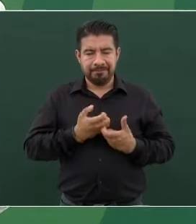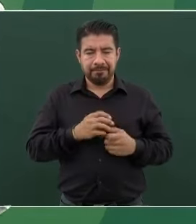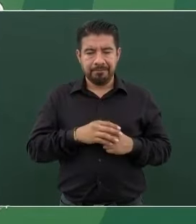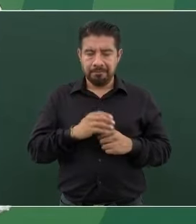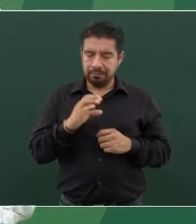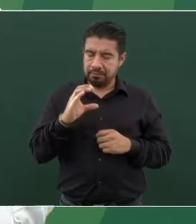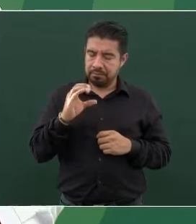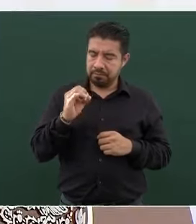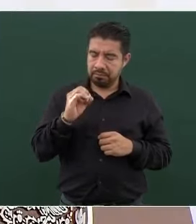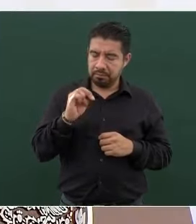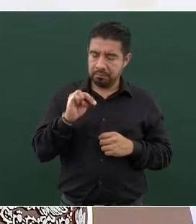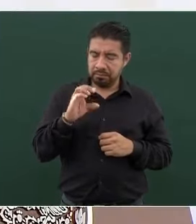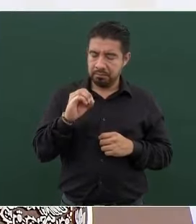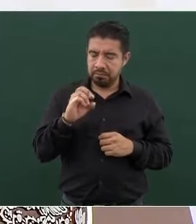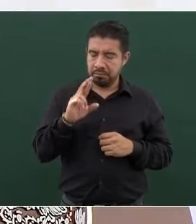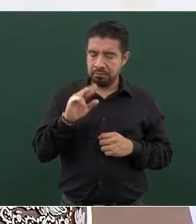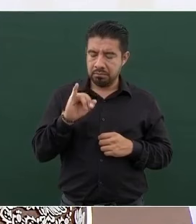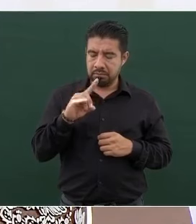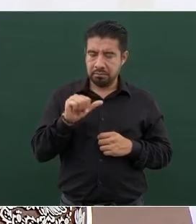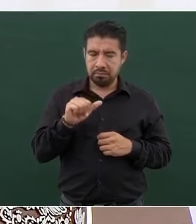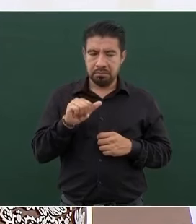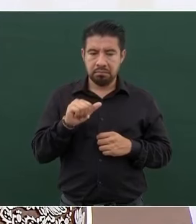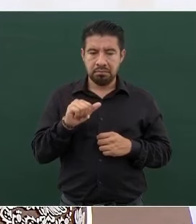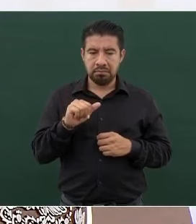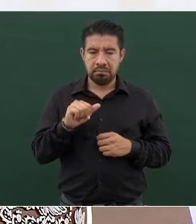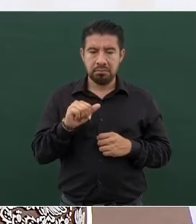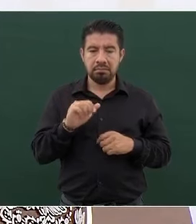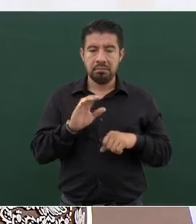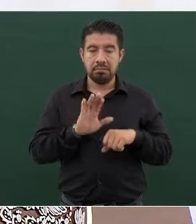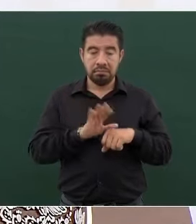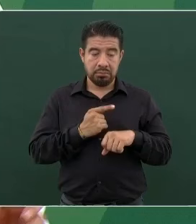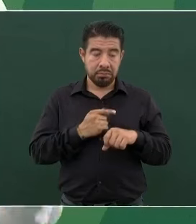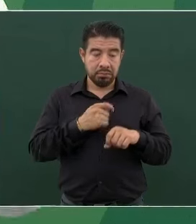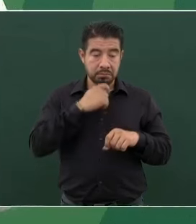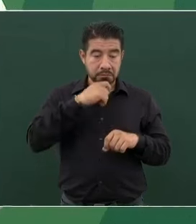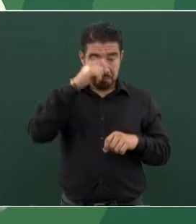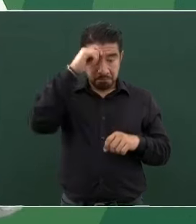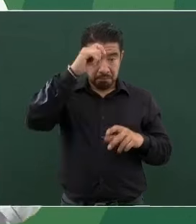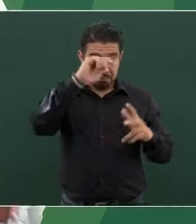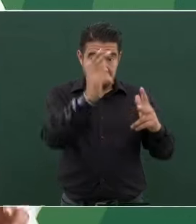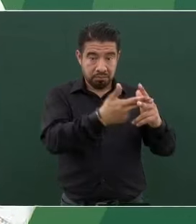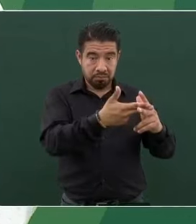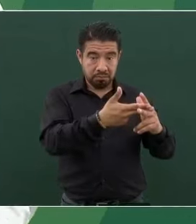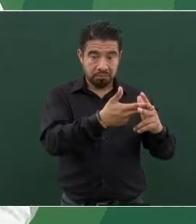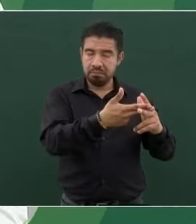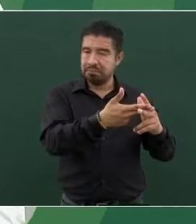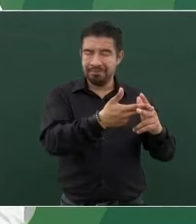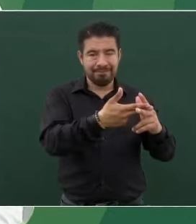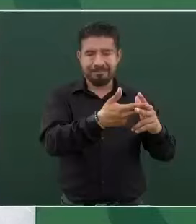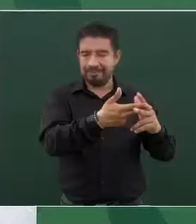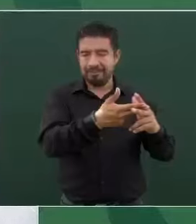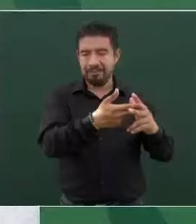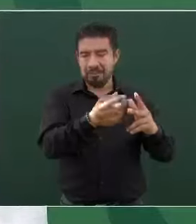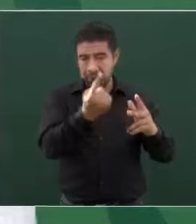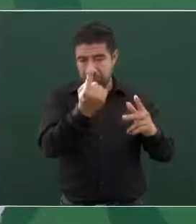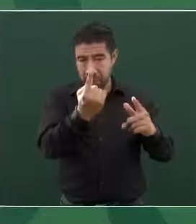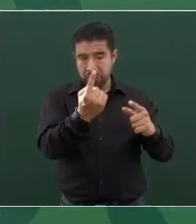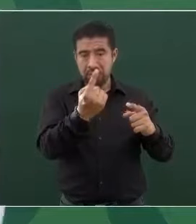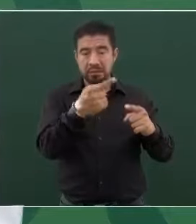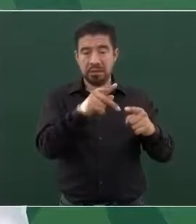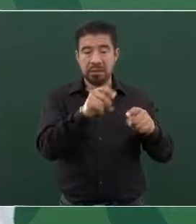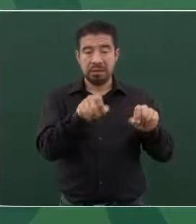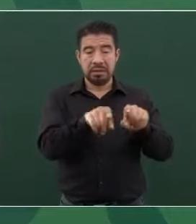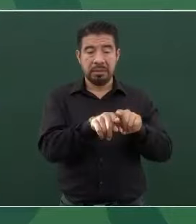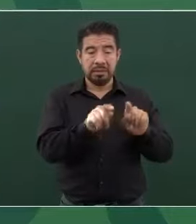Concordia, porque no sólo fue la candidata, sino fue a quienes